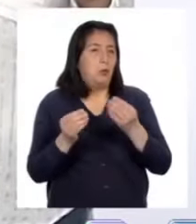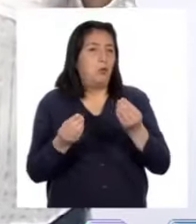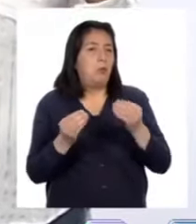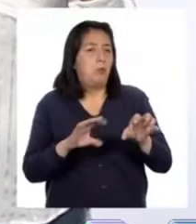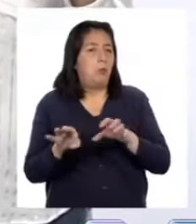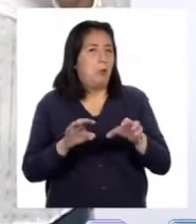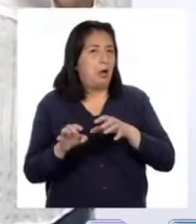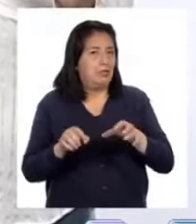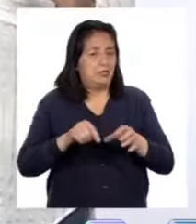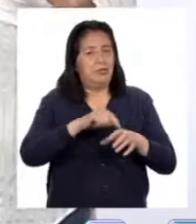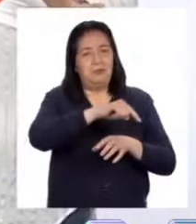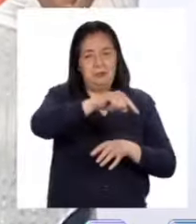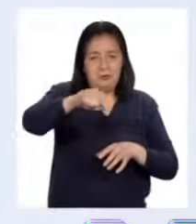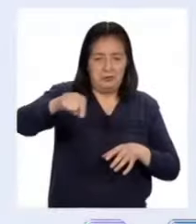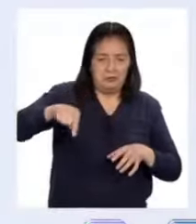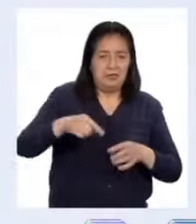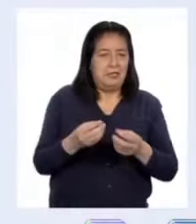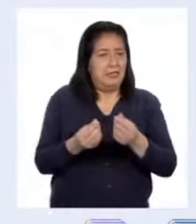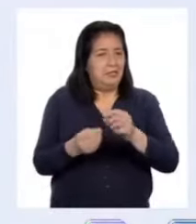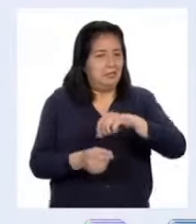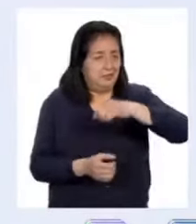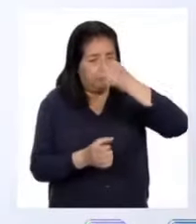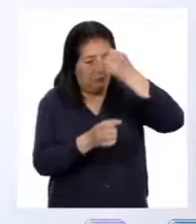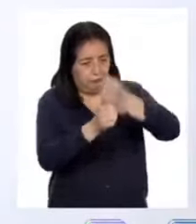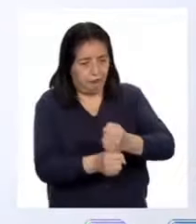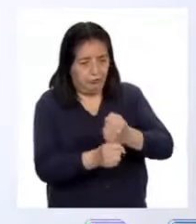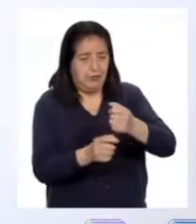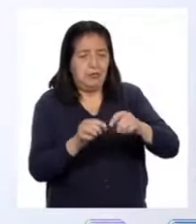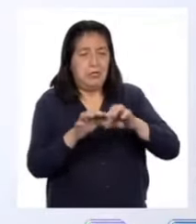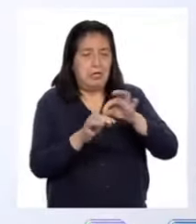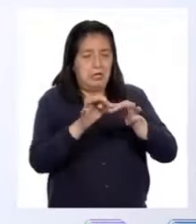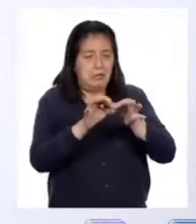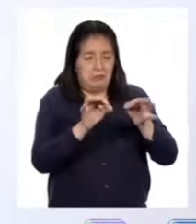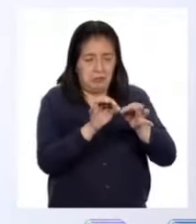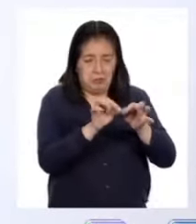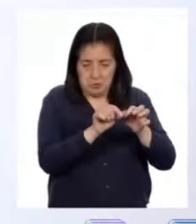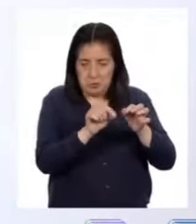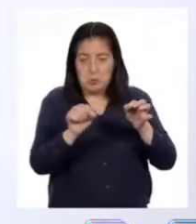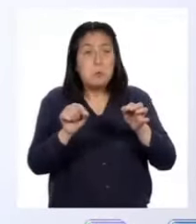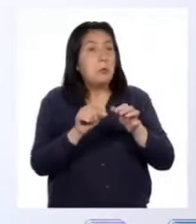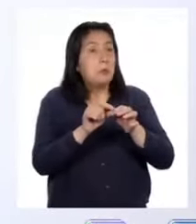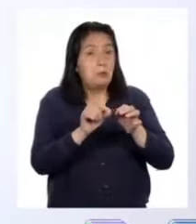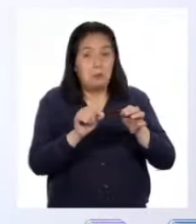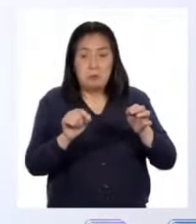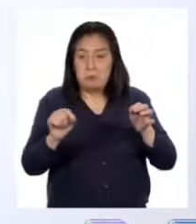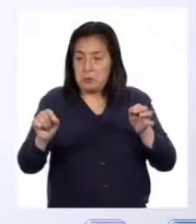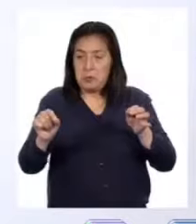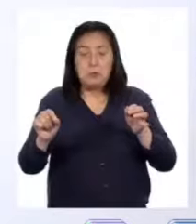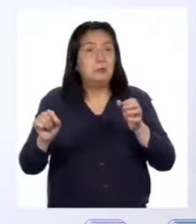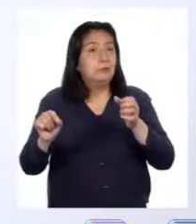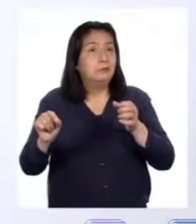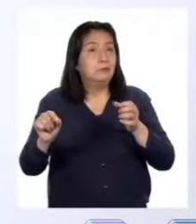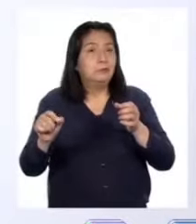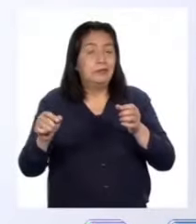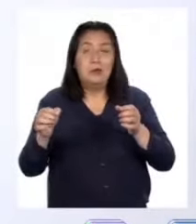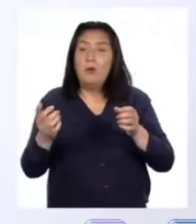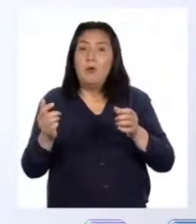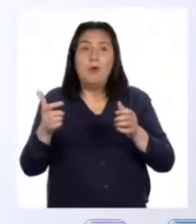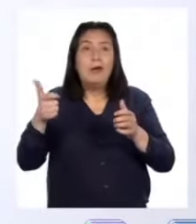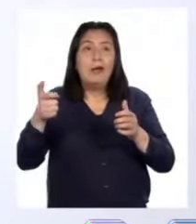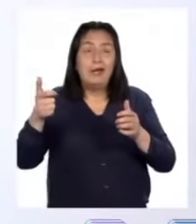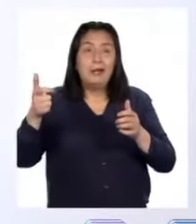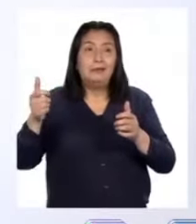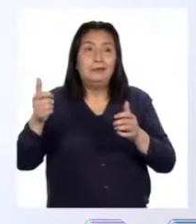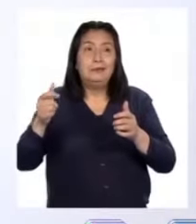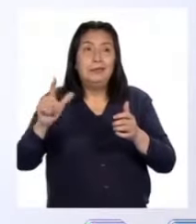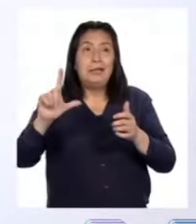trazado de circunferencias en la tierra. Amarrando en un extremo de una pita a un lápiz y colocando en